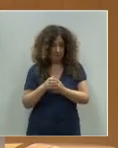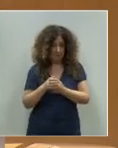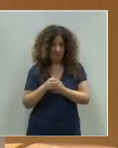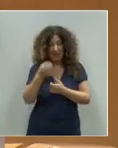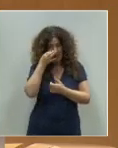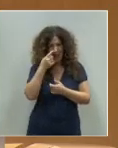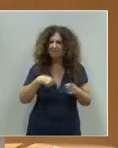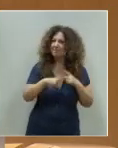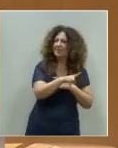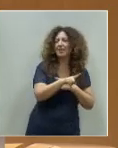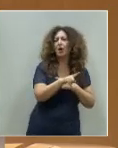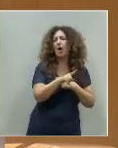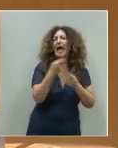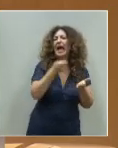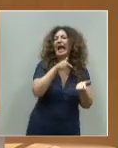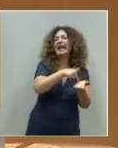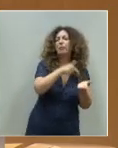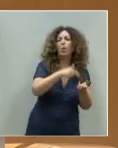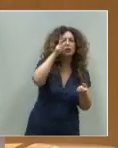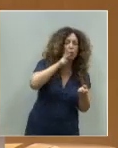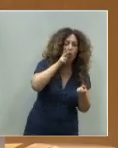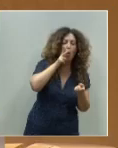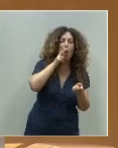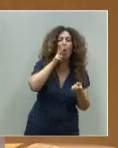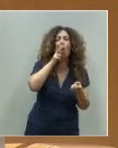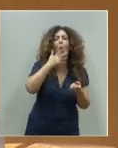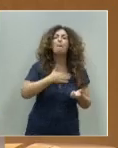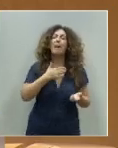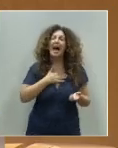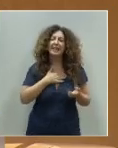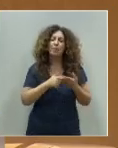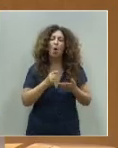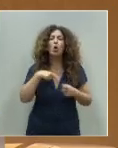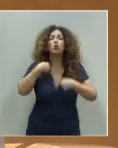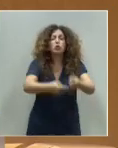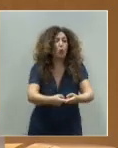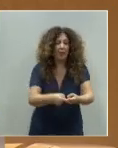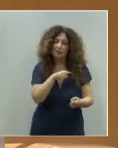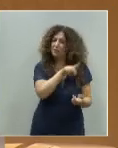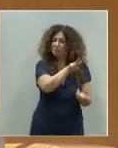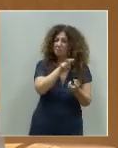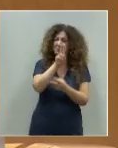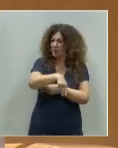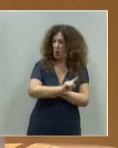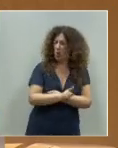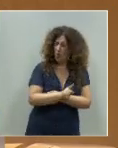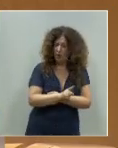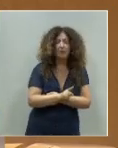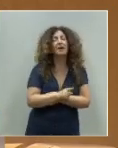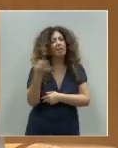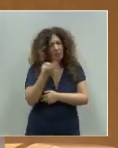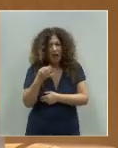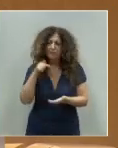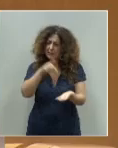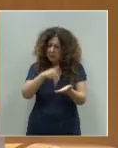en la renta de capital, impuestos de lujo, patrimonio, sucesiones, donaciones, etc. Volvemos a exigir que sea una política